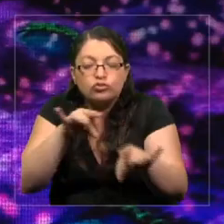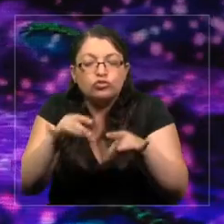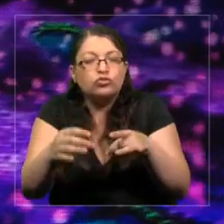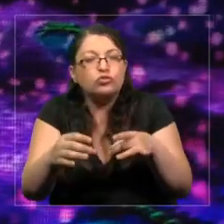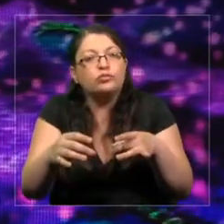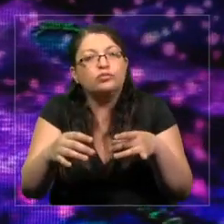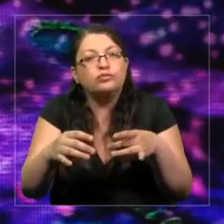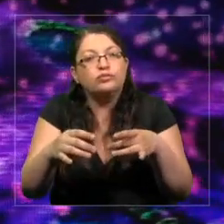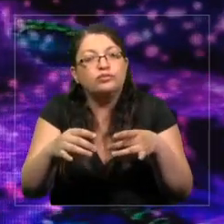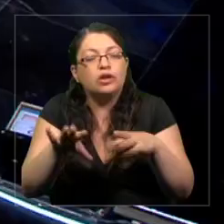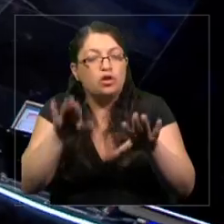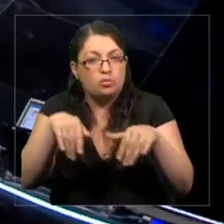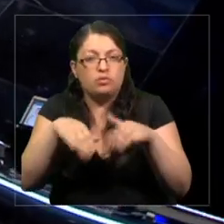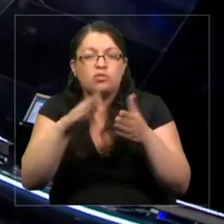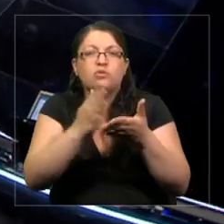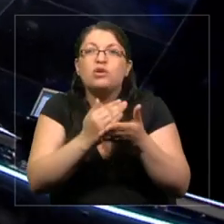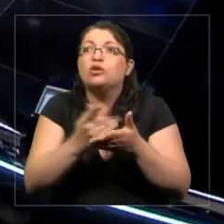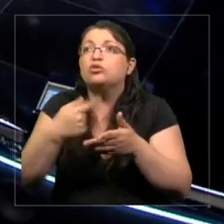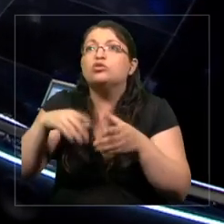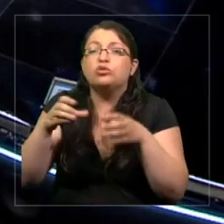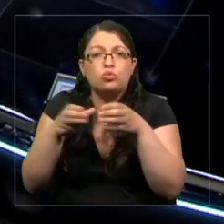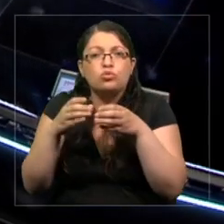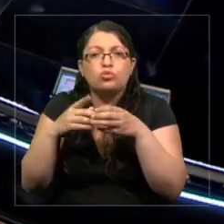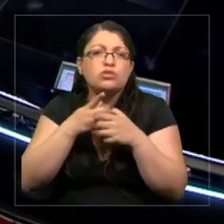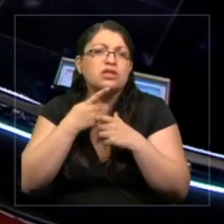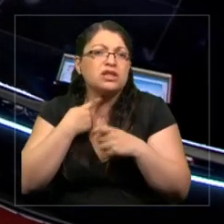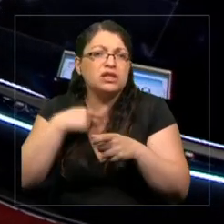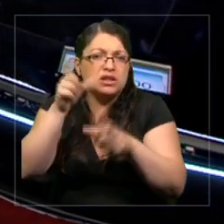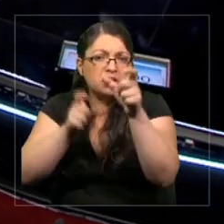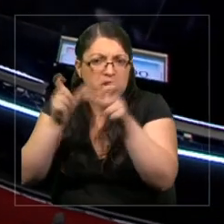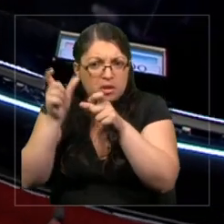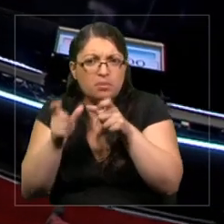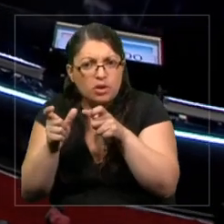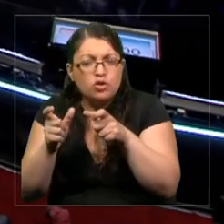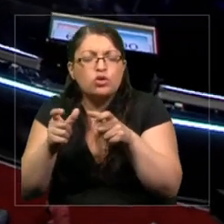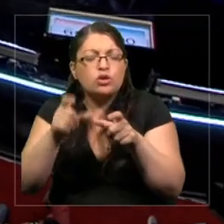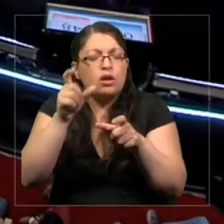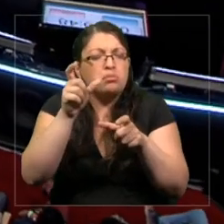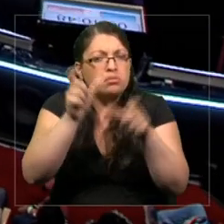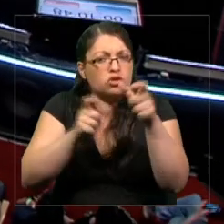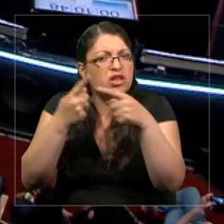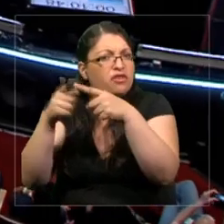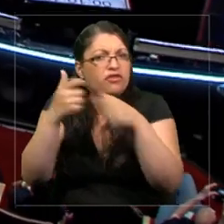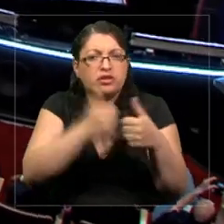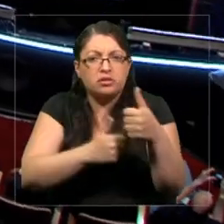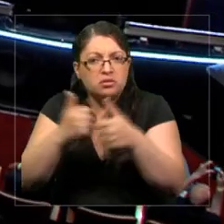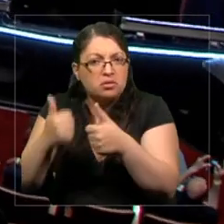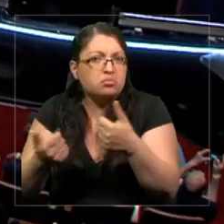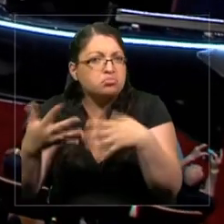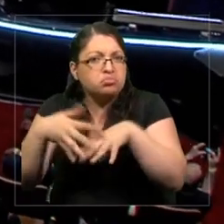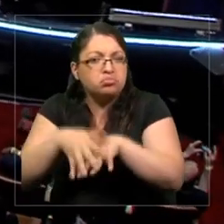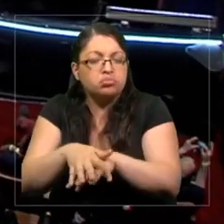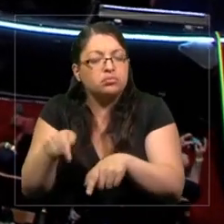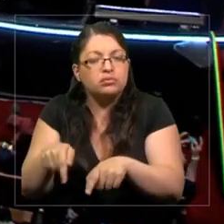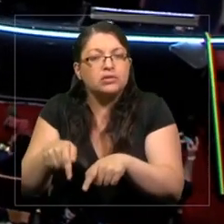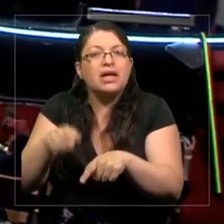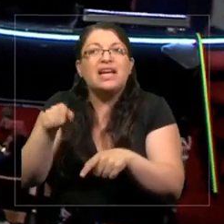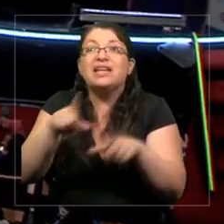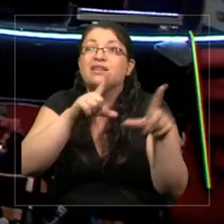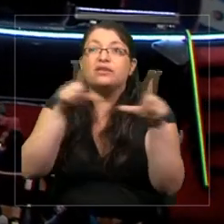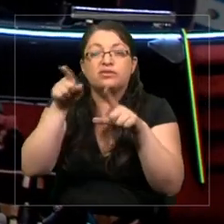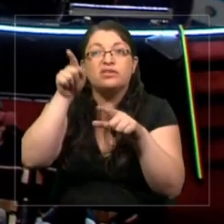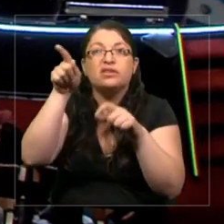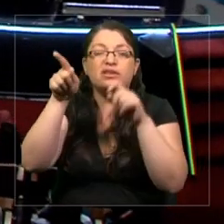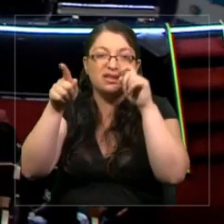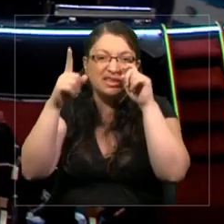protocolos. Es un grupo muy interesante de personas, es un grupo interdisciplinar y esta es una diapositiva compleja